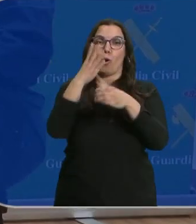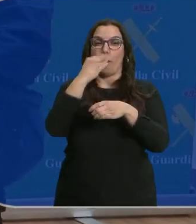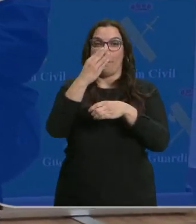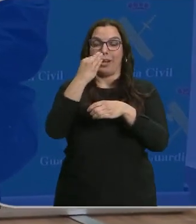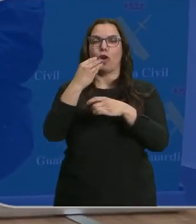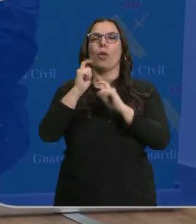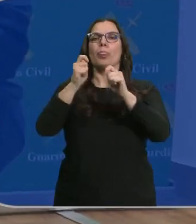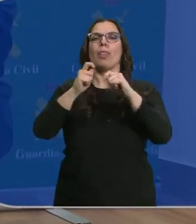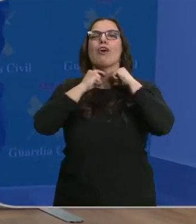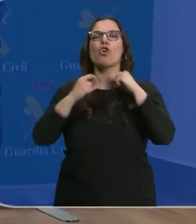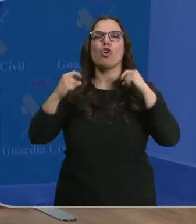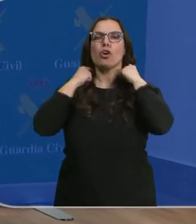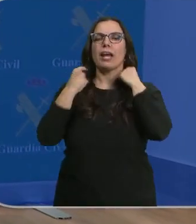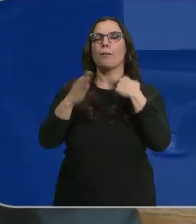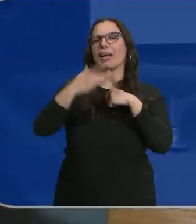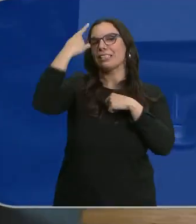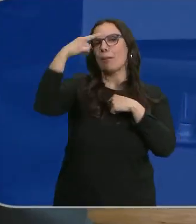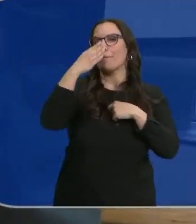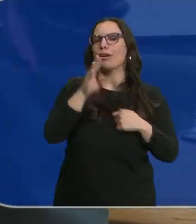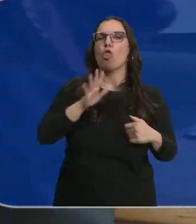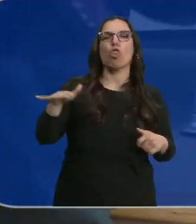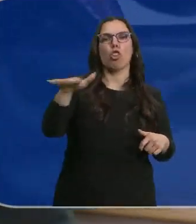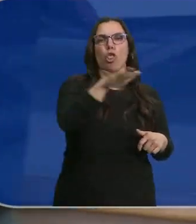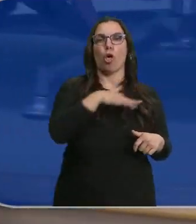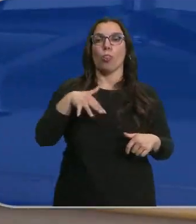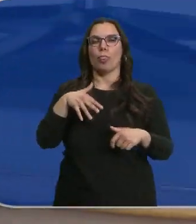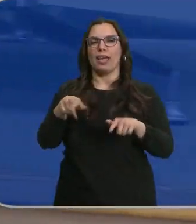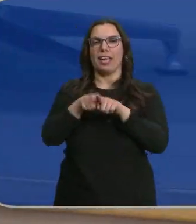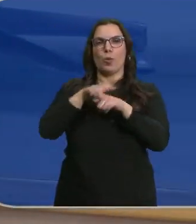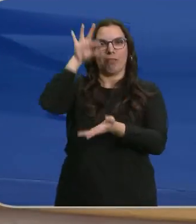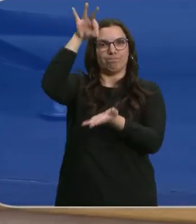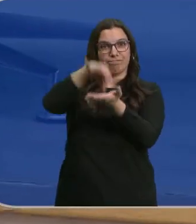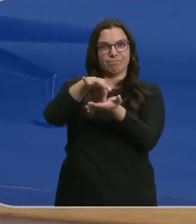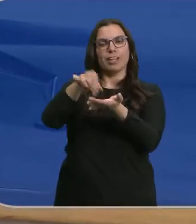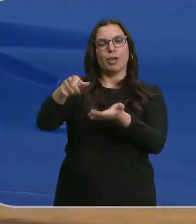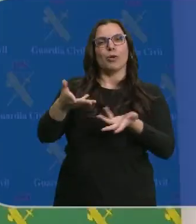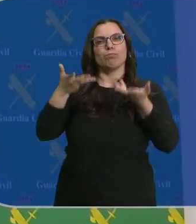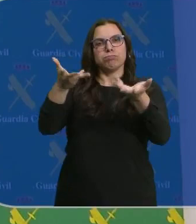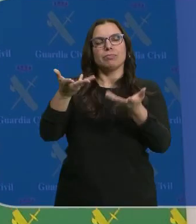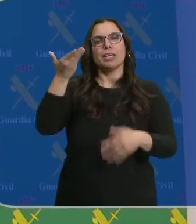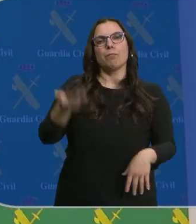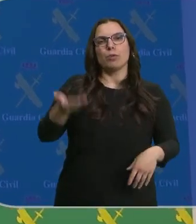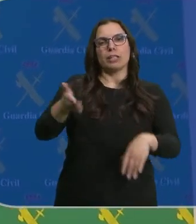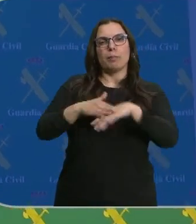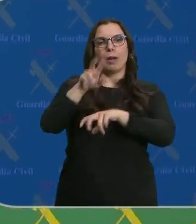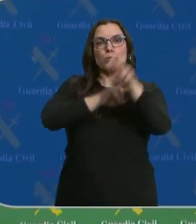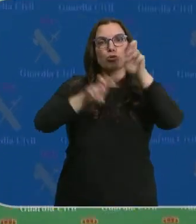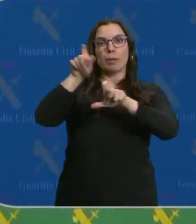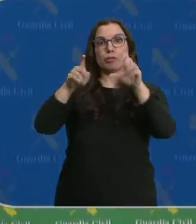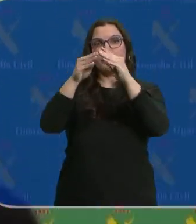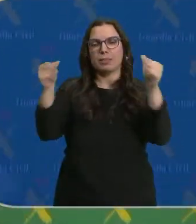Permite de esta manera conocer dónde está en cada momento el perro. Un salto cualitativo que va a afectar de forma positiva en la búsqueda de